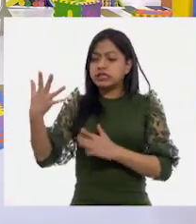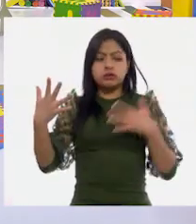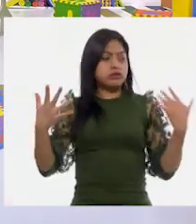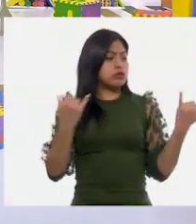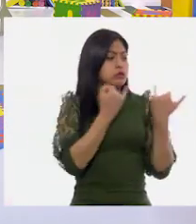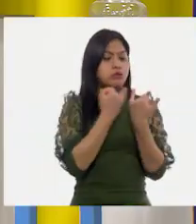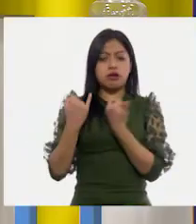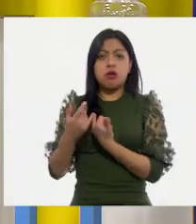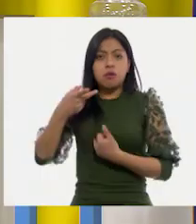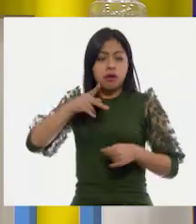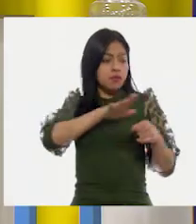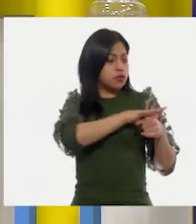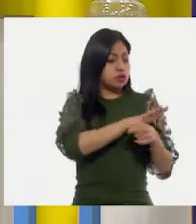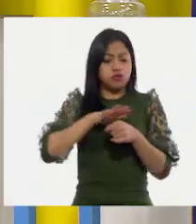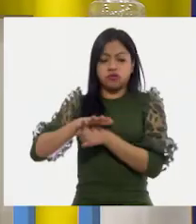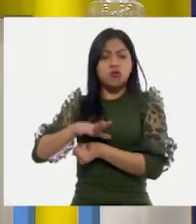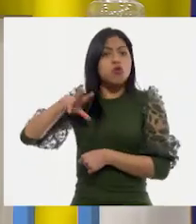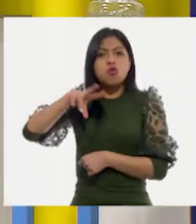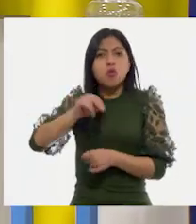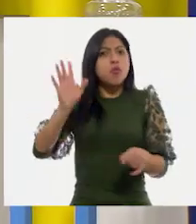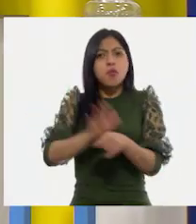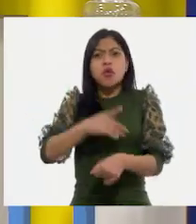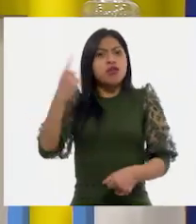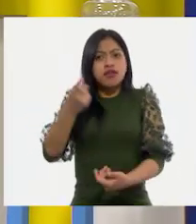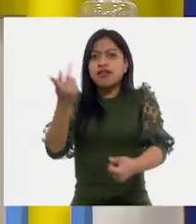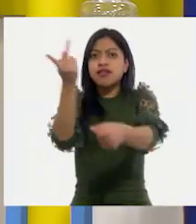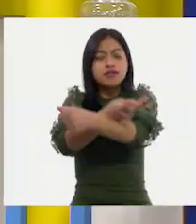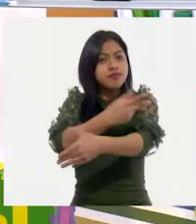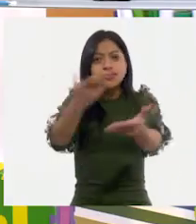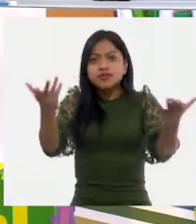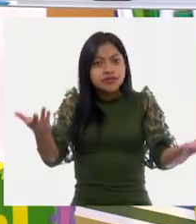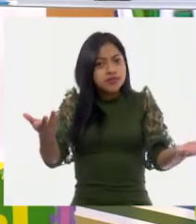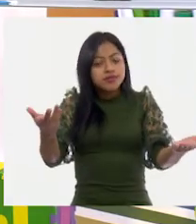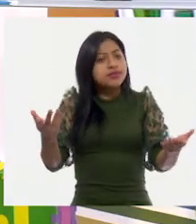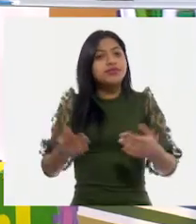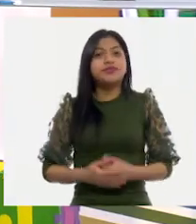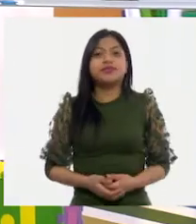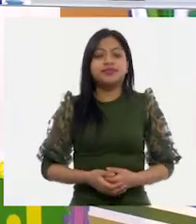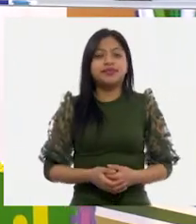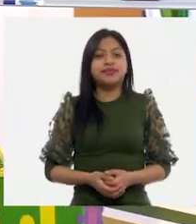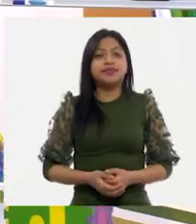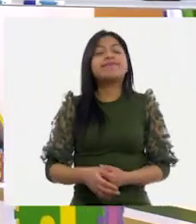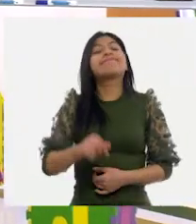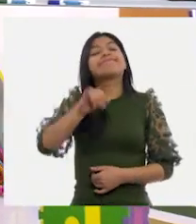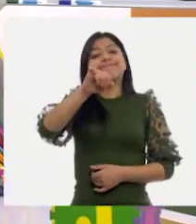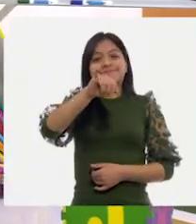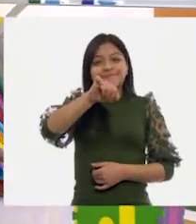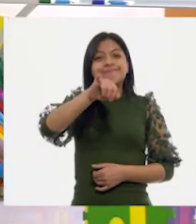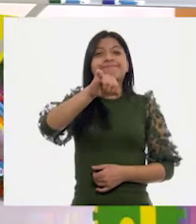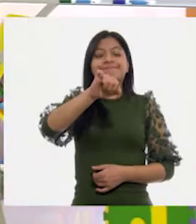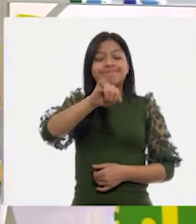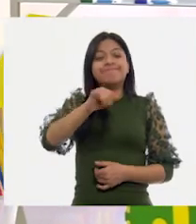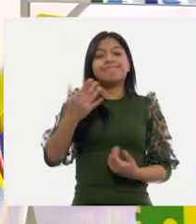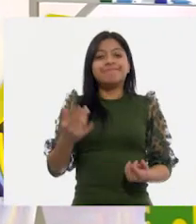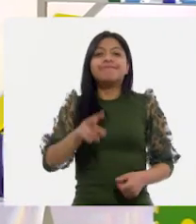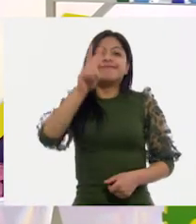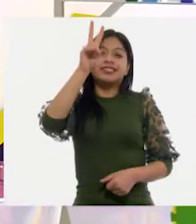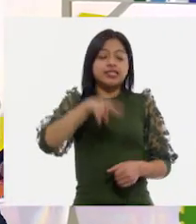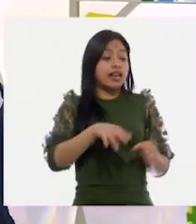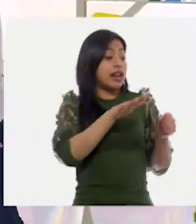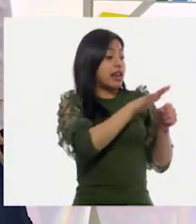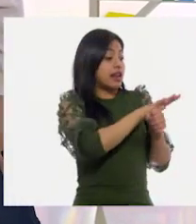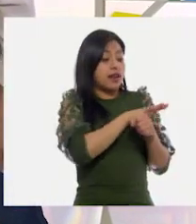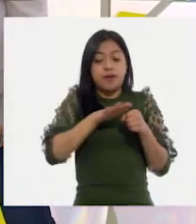¿Ustedes qué piensan, niños? ¿Qué pasó ahí, maestra Rosy? Pues sí, efectivamente, no todas están al mismo